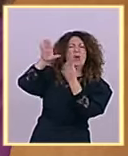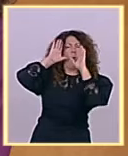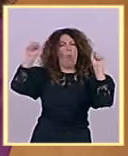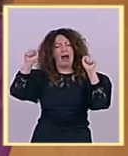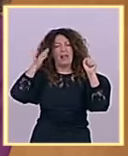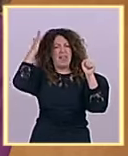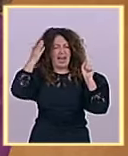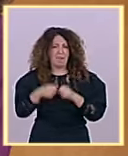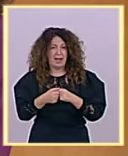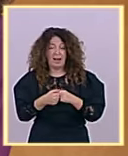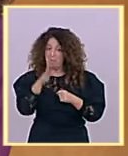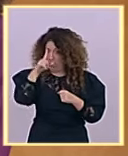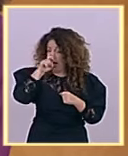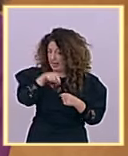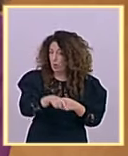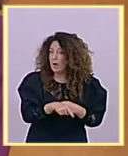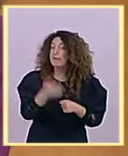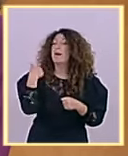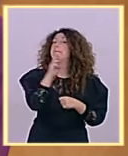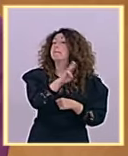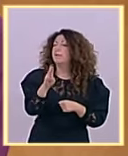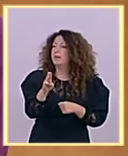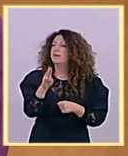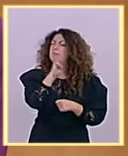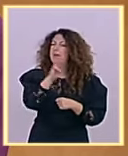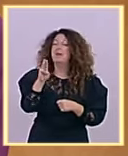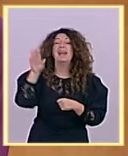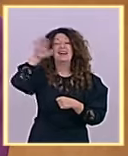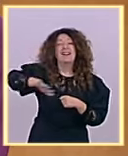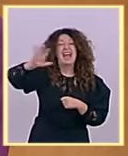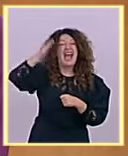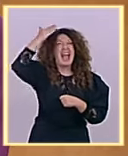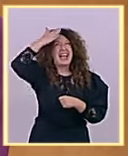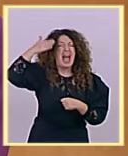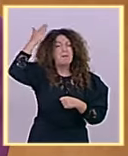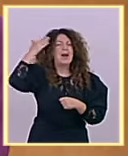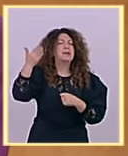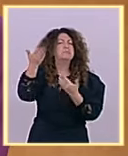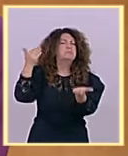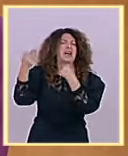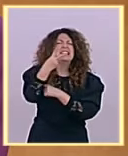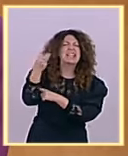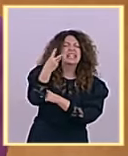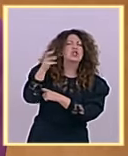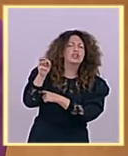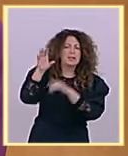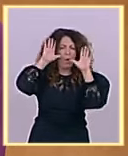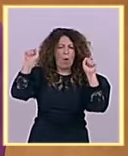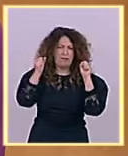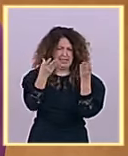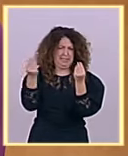quitó de Navarra a más de 330 agentes. ¿Sabes cuánto ha puesto este gobierno desde que llegó a la Moncloa?